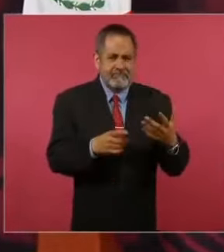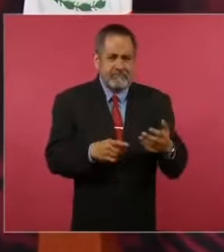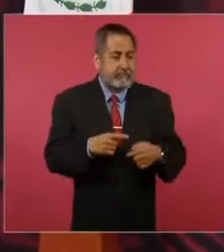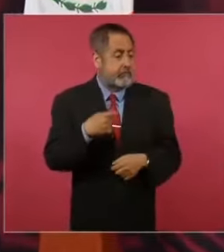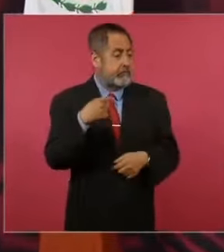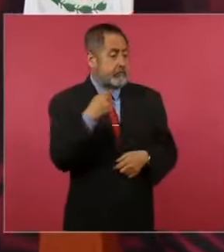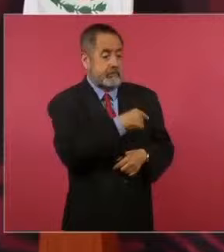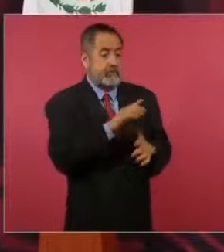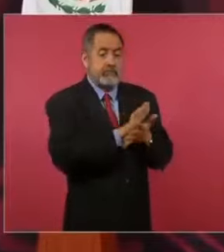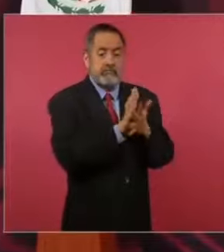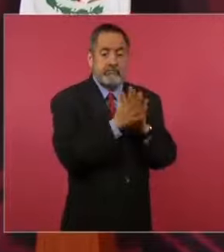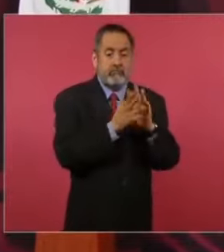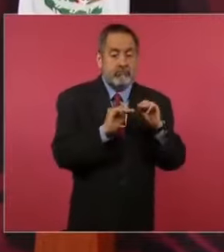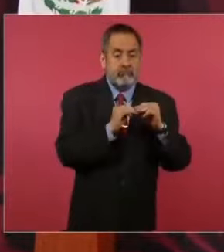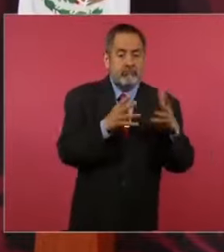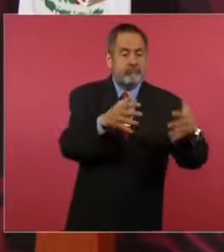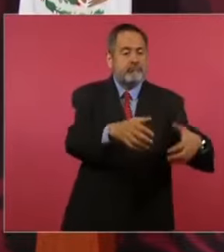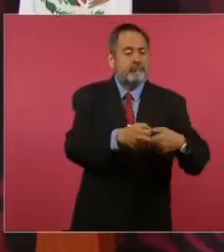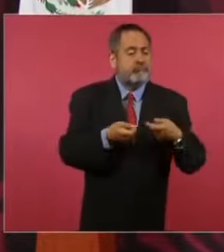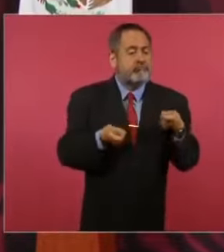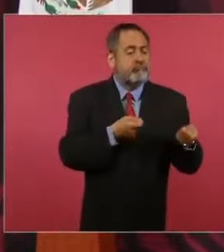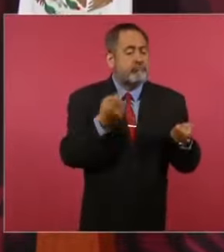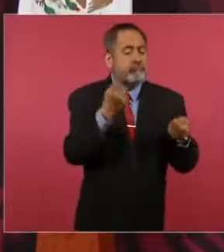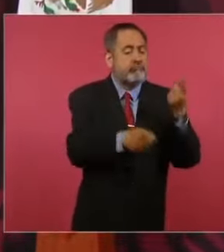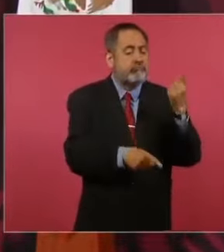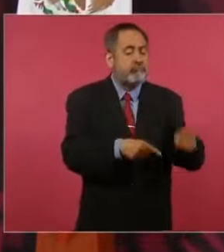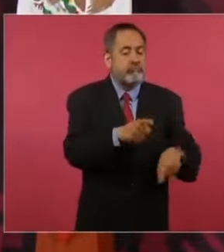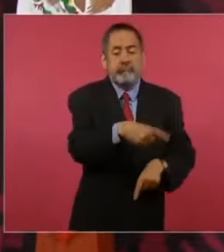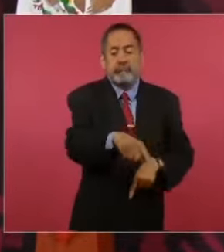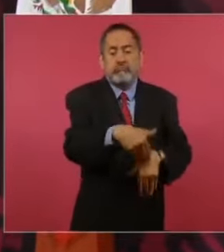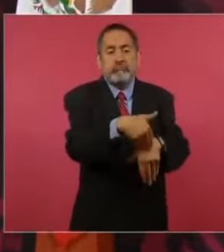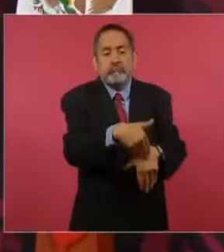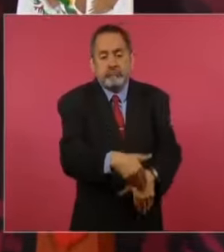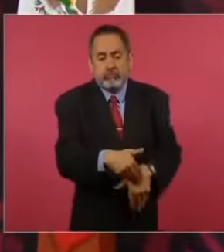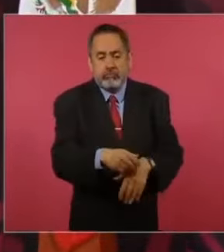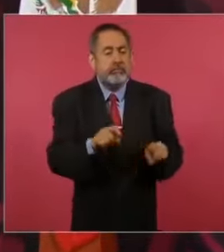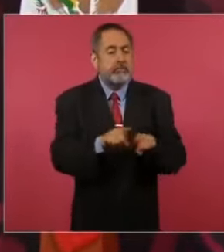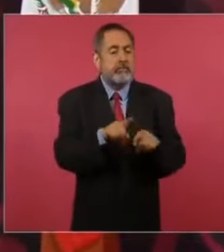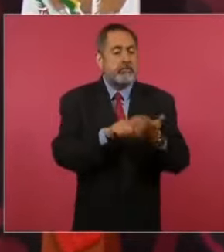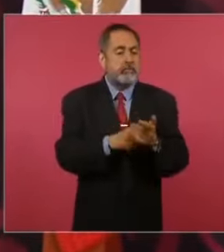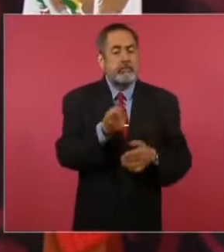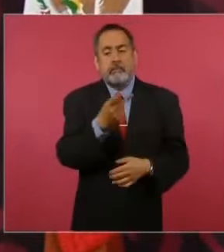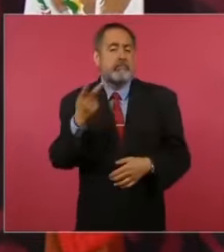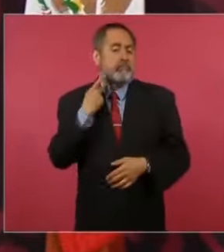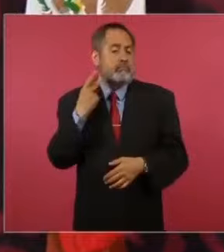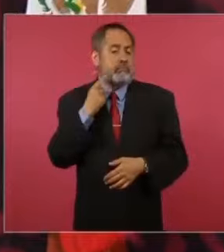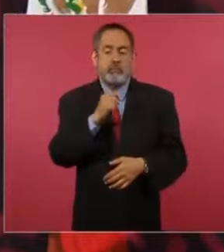delincuencia organizada como por la delincuencia de cuello blanco,